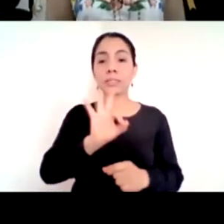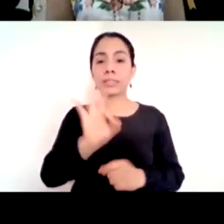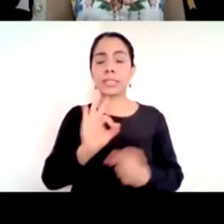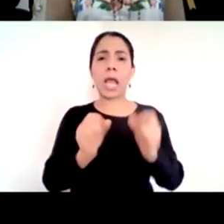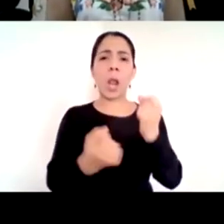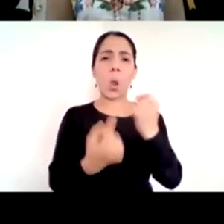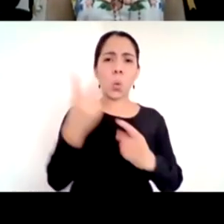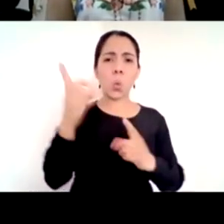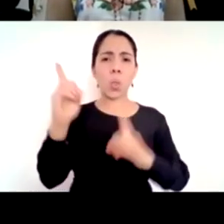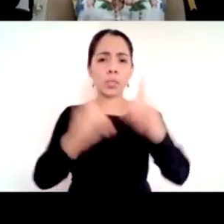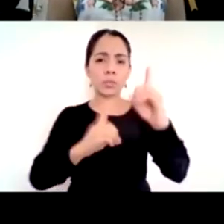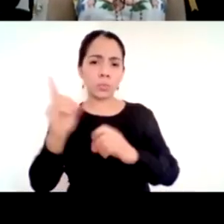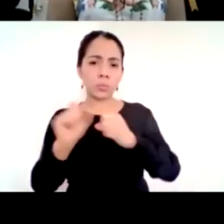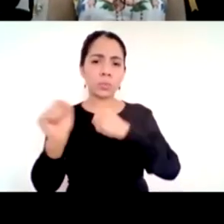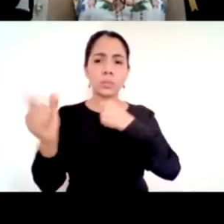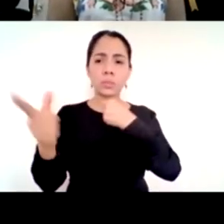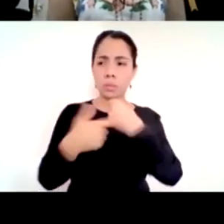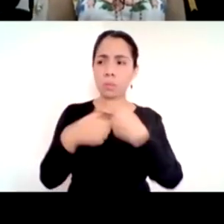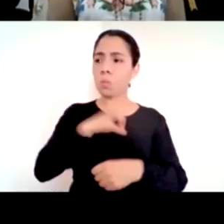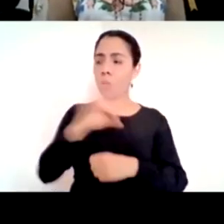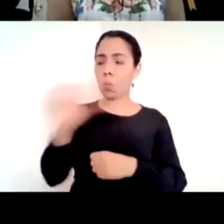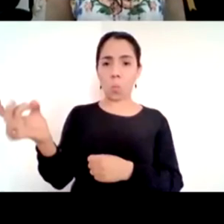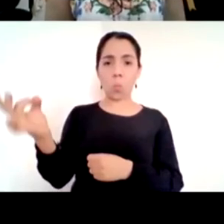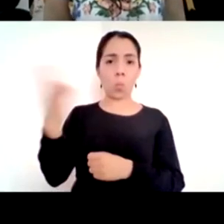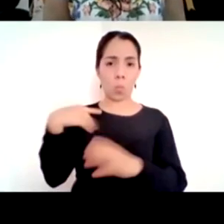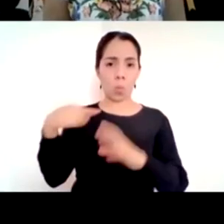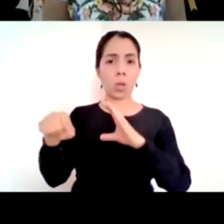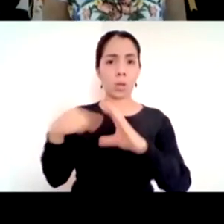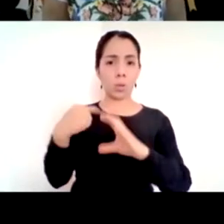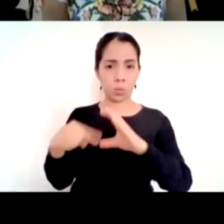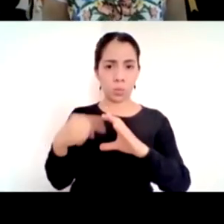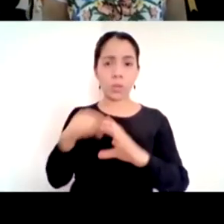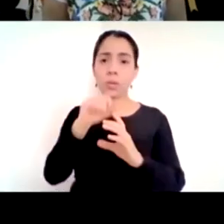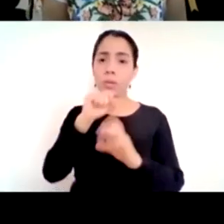y una corrección de este de